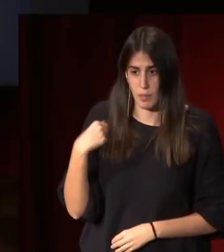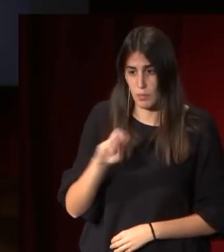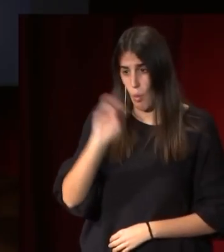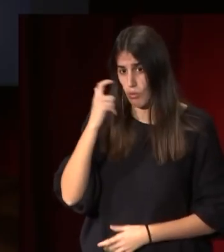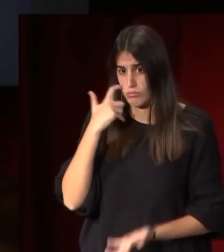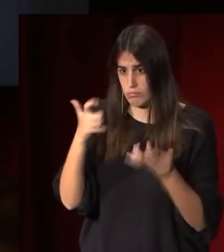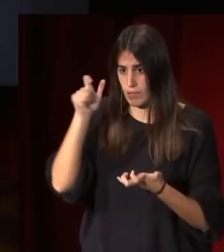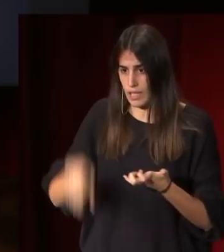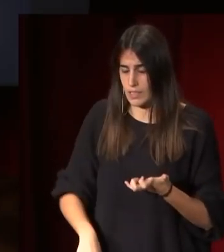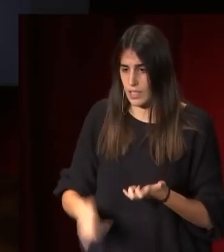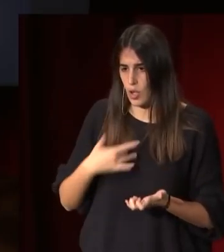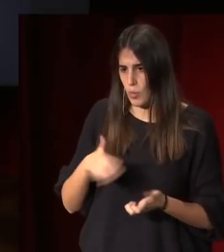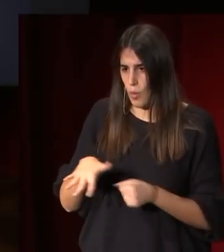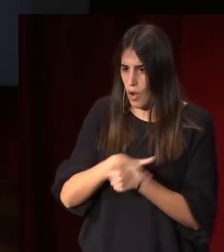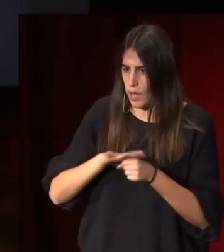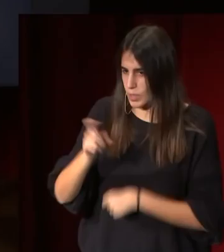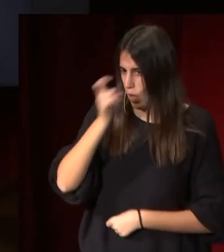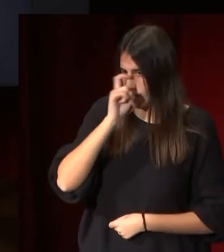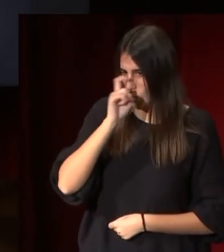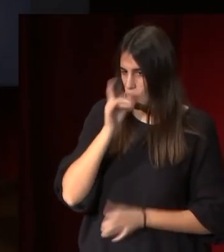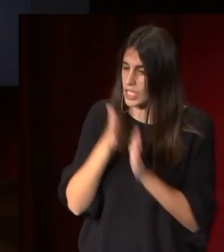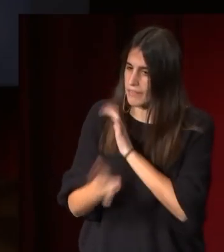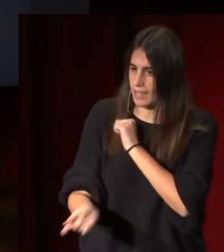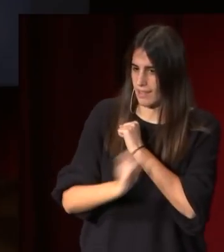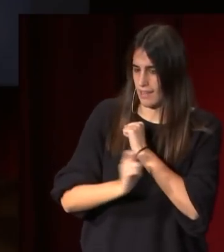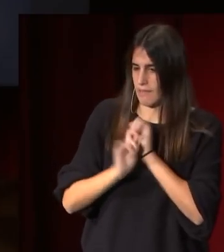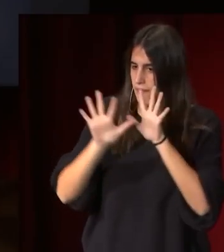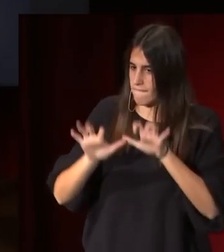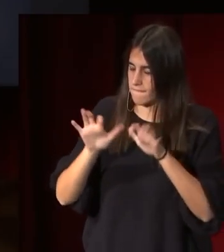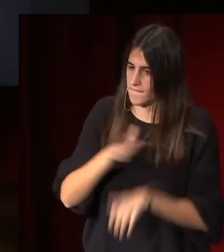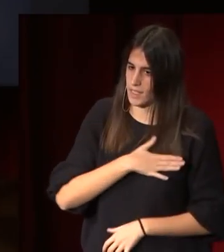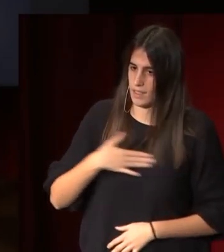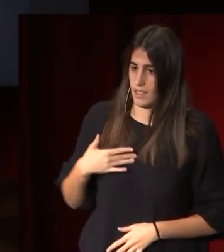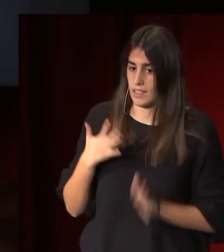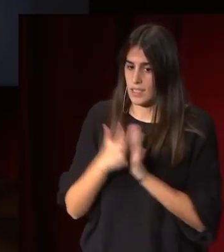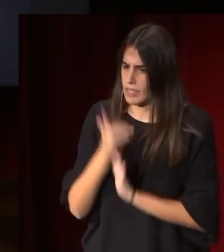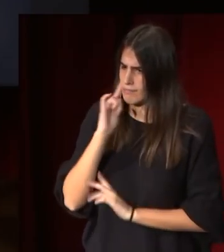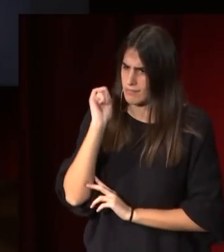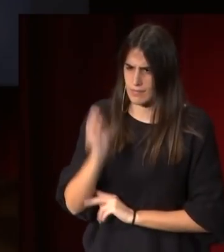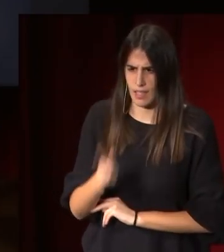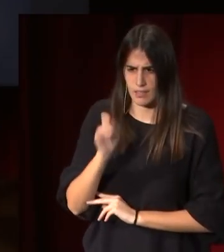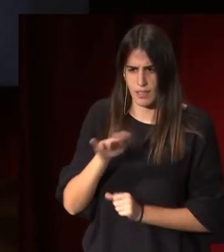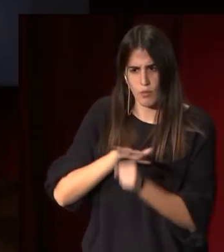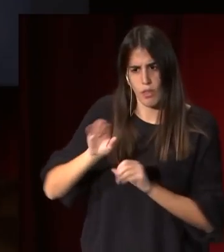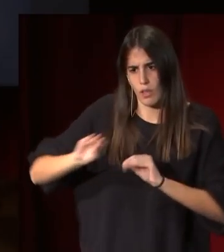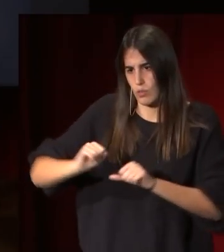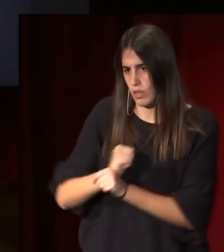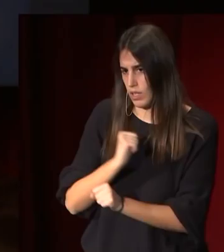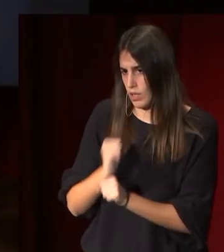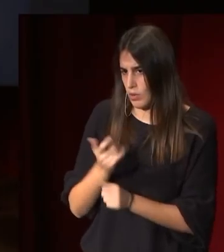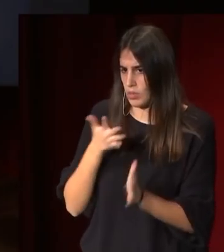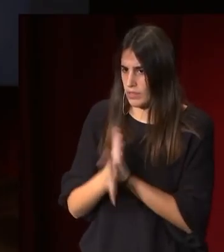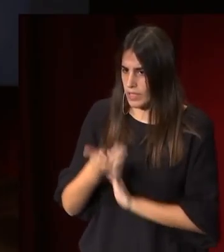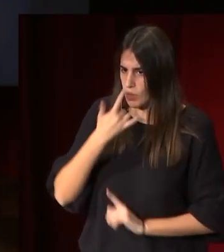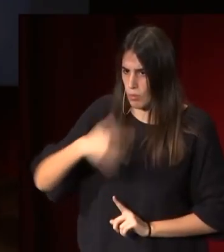artistas a la antigüedad, y aprendiendo las claves que iban a ser constantes en su obra. Pues tanto esa